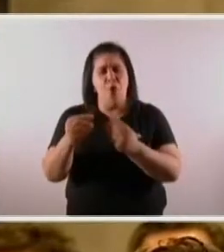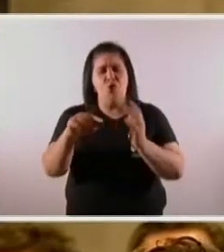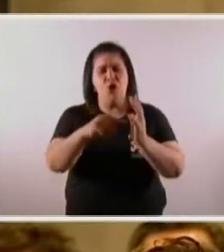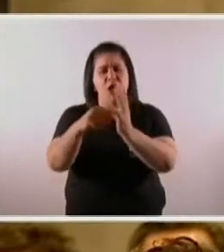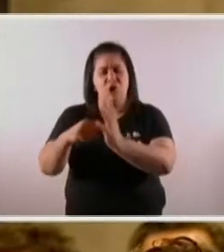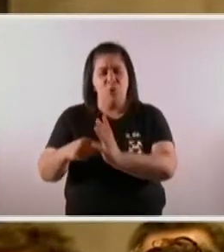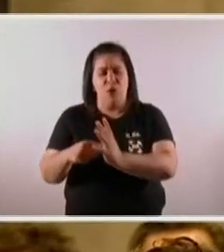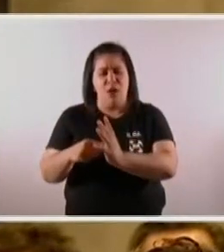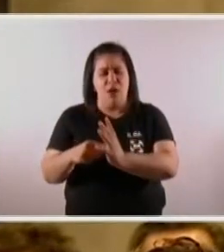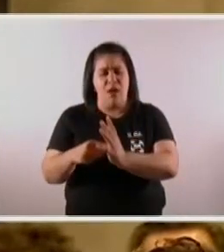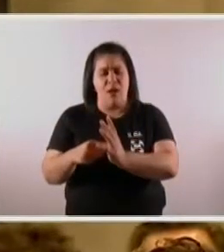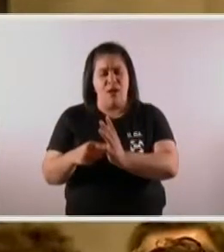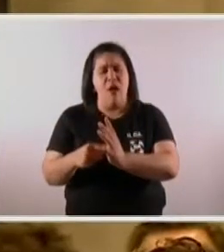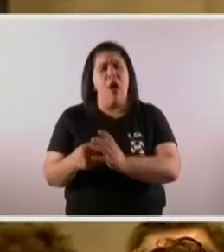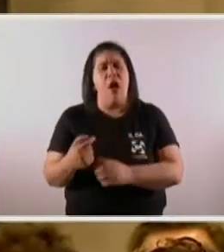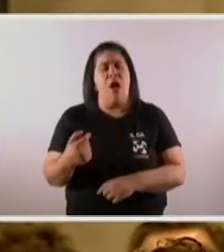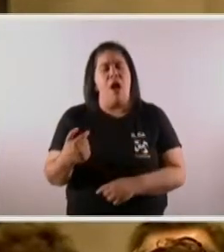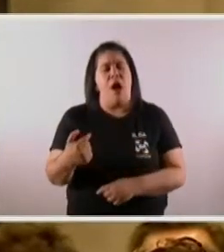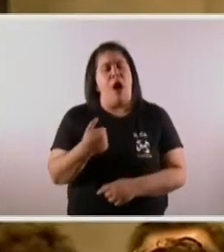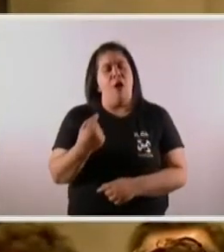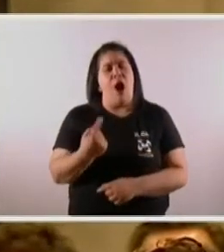a nosotros nos desfinancian.